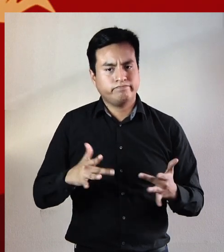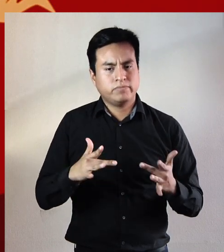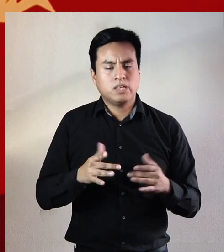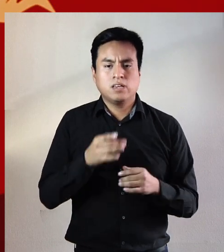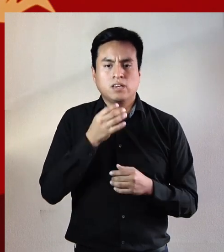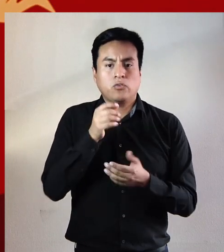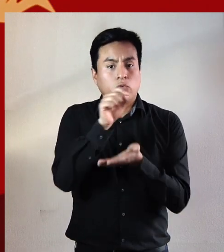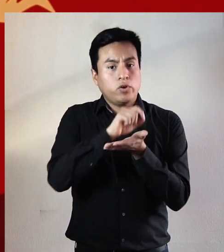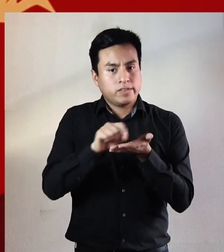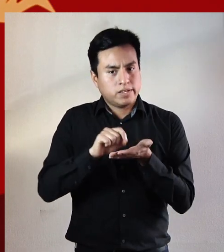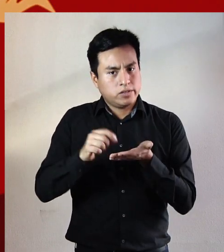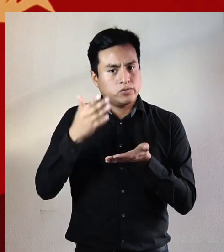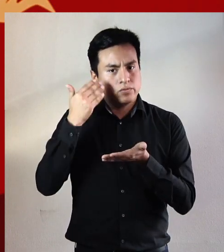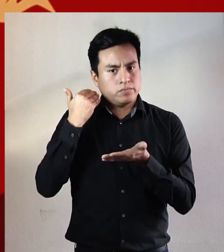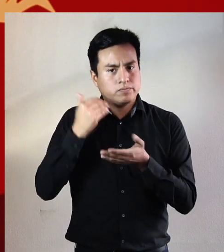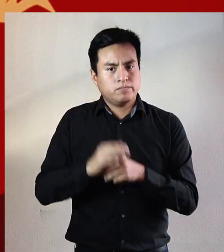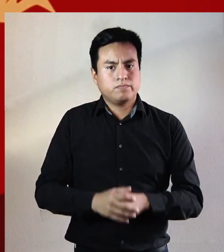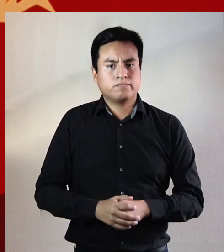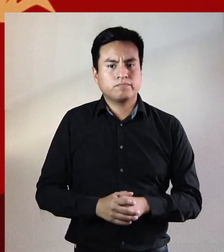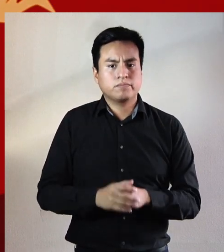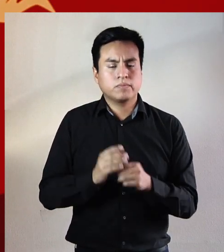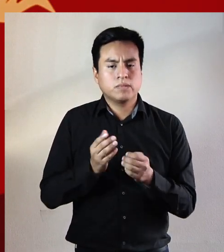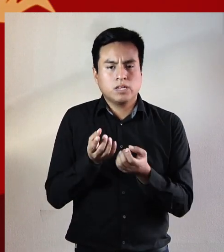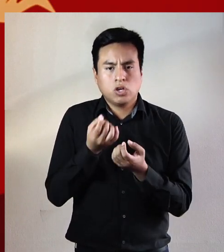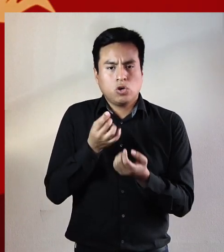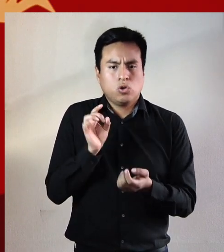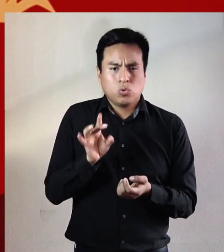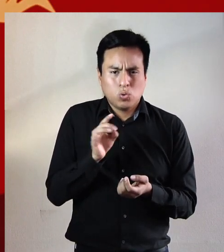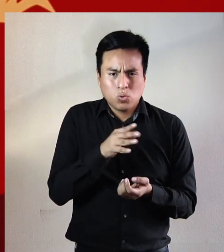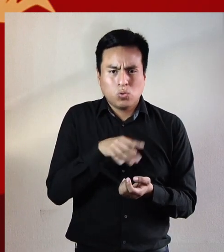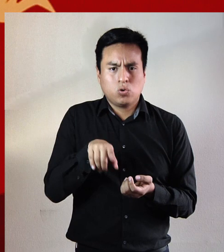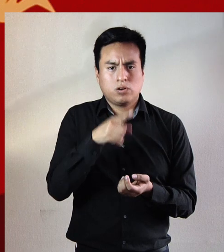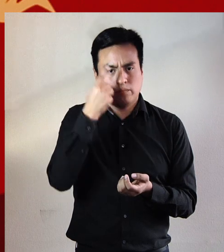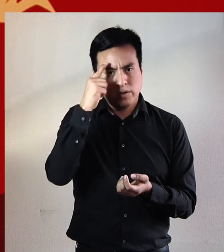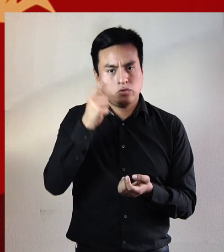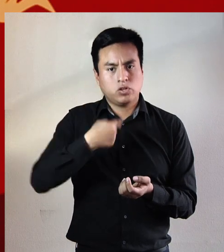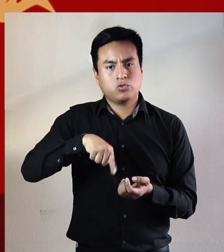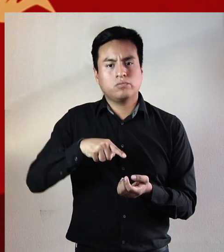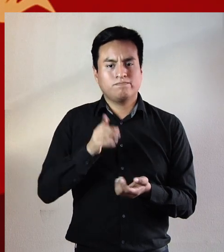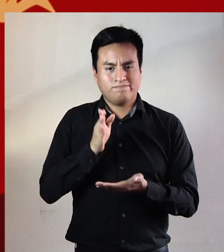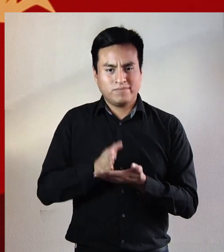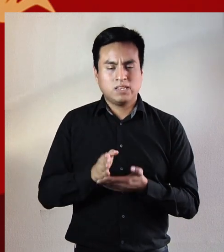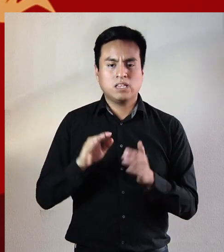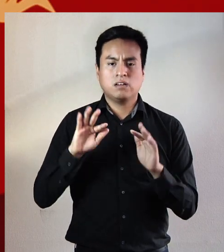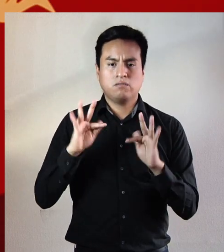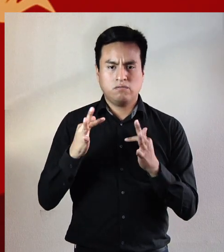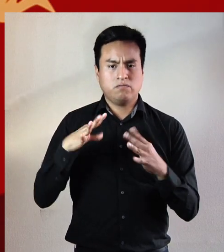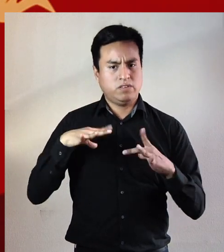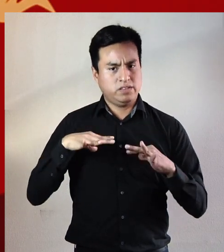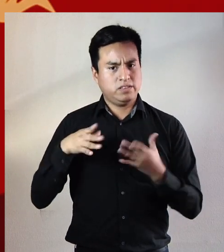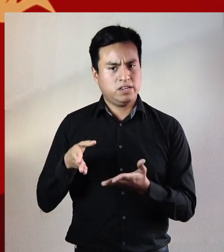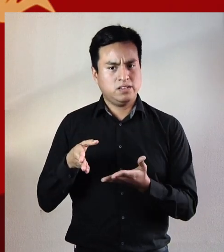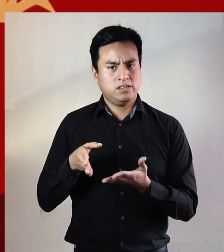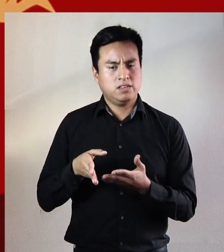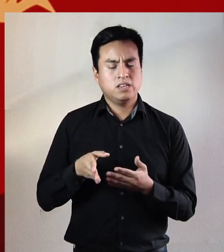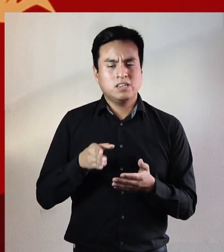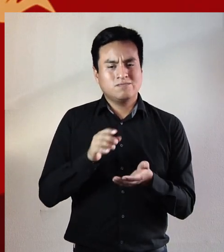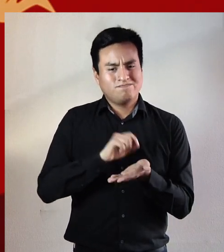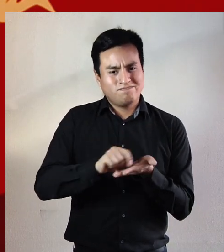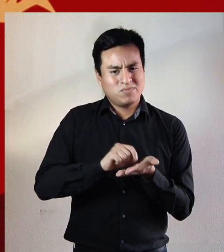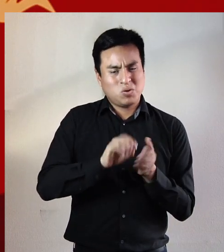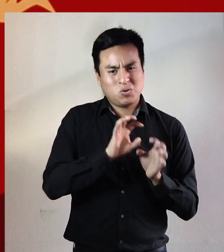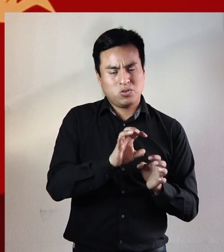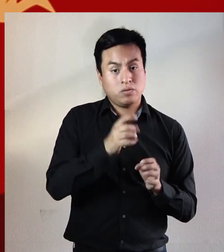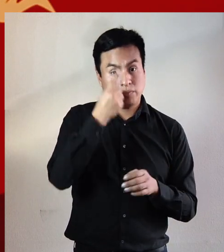he escrito desde el dolor pero nuestro deber es la felicidad he